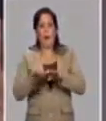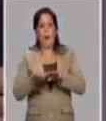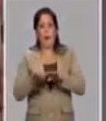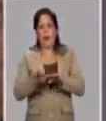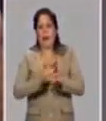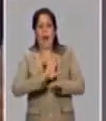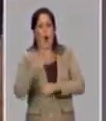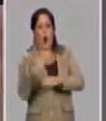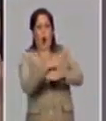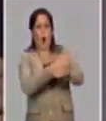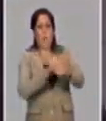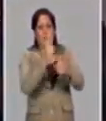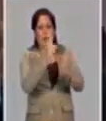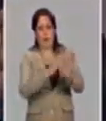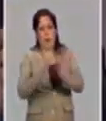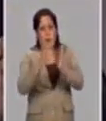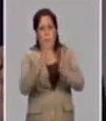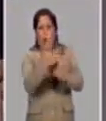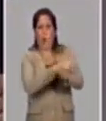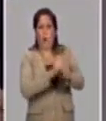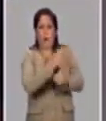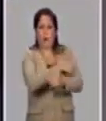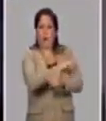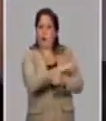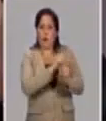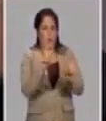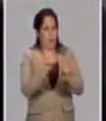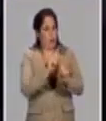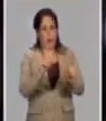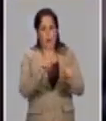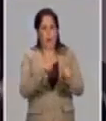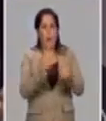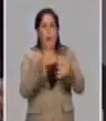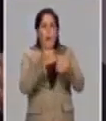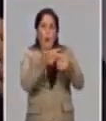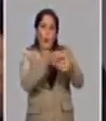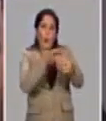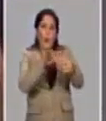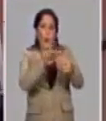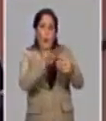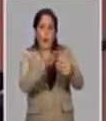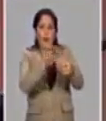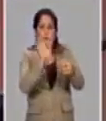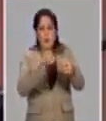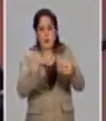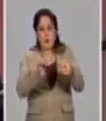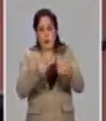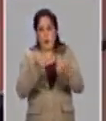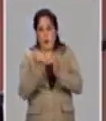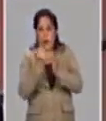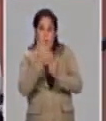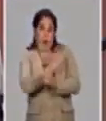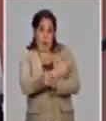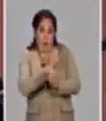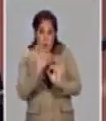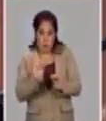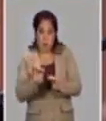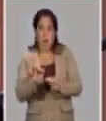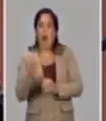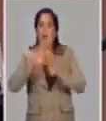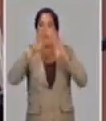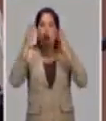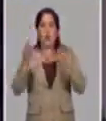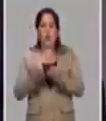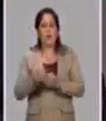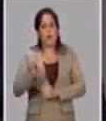no se espera aún a que complete totalmente el estudio para ir iniciando el otro. Es como se ha hecho en todos estos candidatos vacunales que ya han